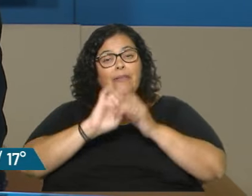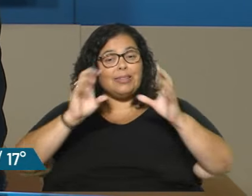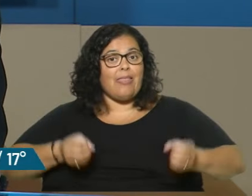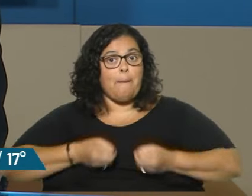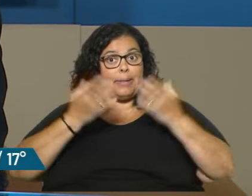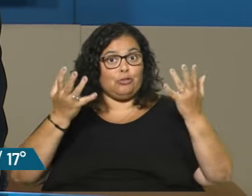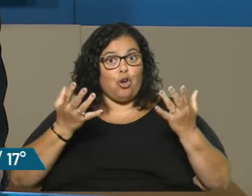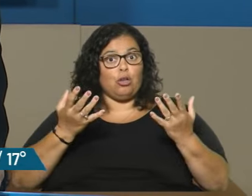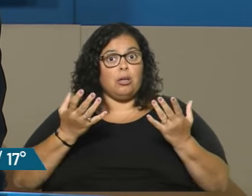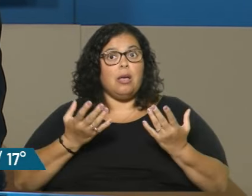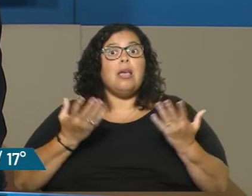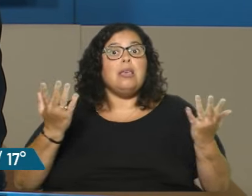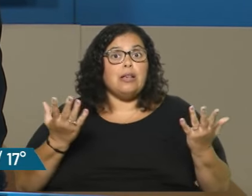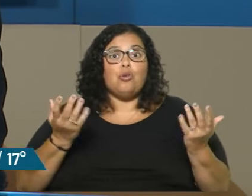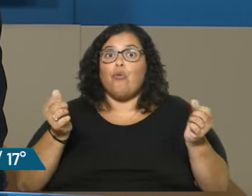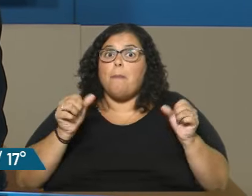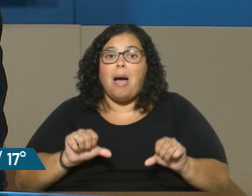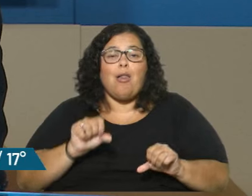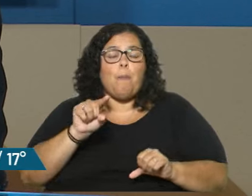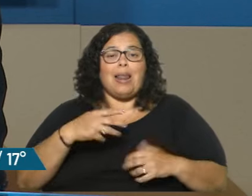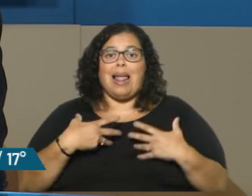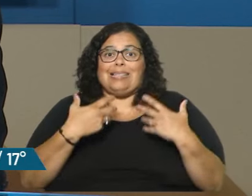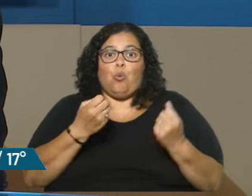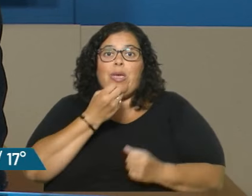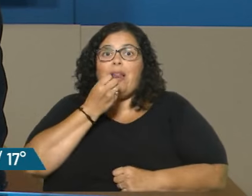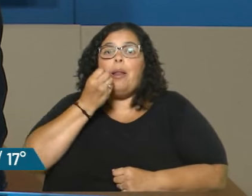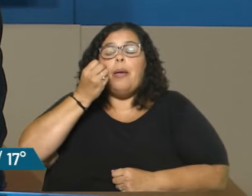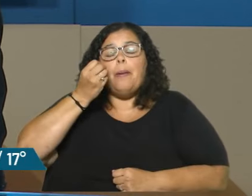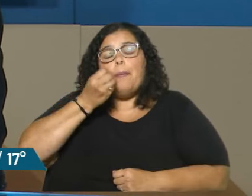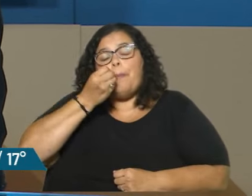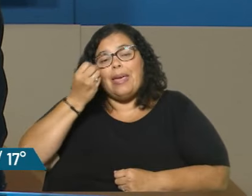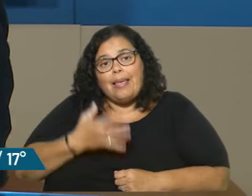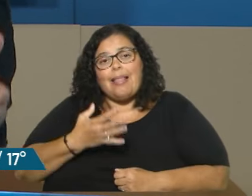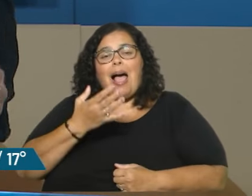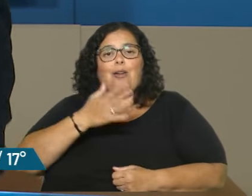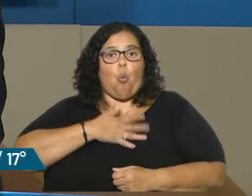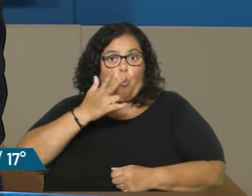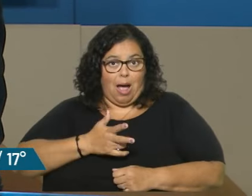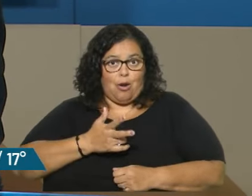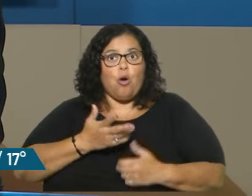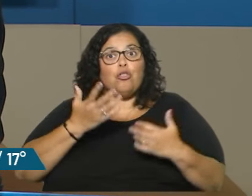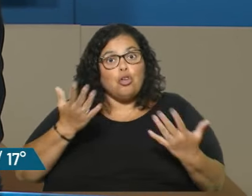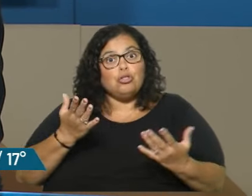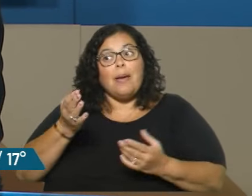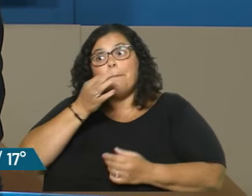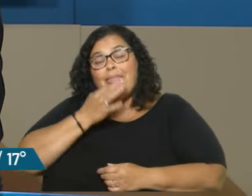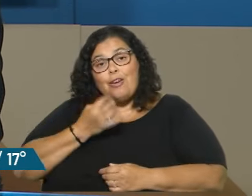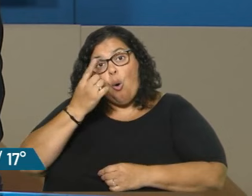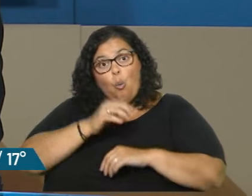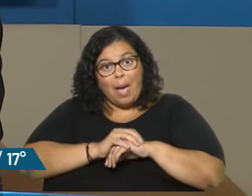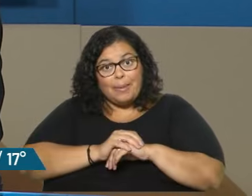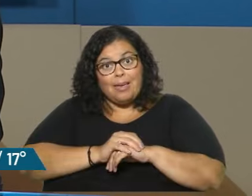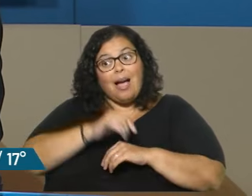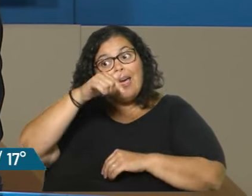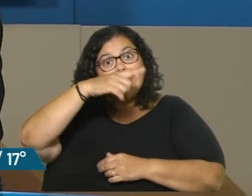detrimento de la salud y el bienestar humano. Entonces, entendemos que, como dijo una amiga mía, tenemos un país que está en